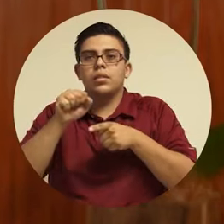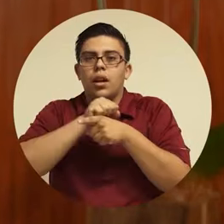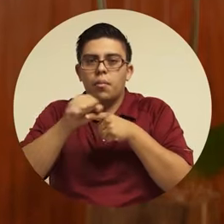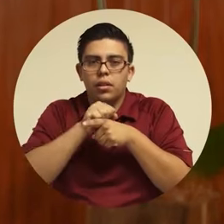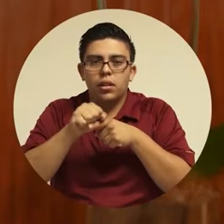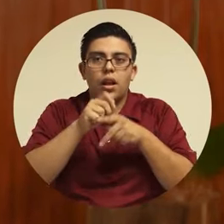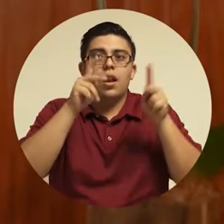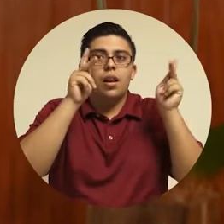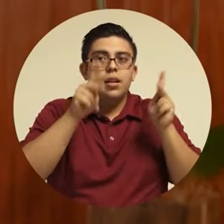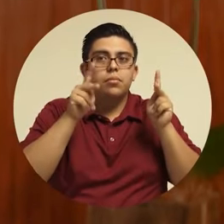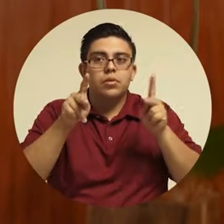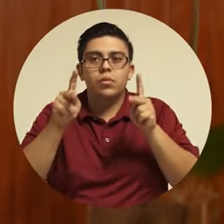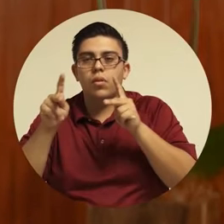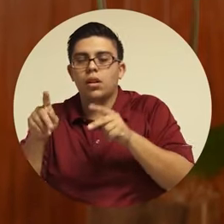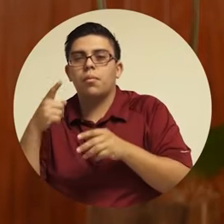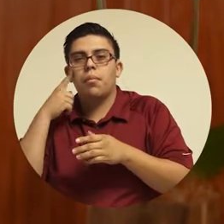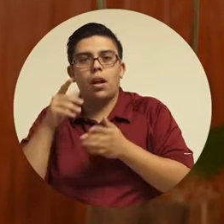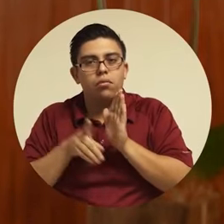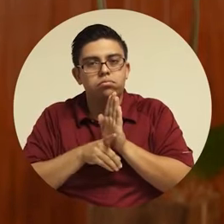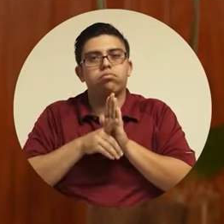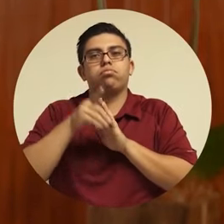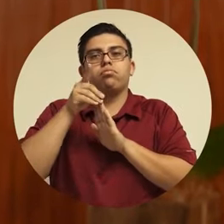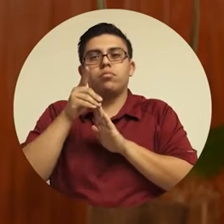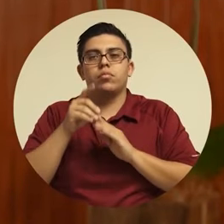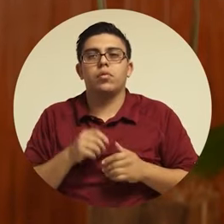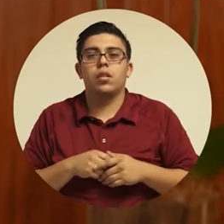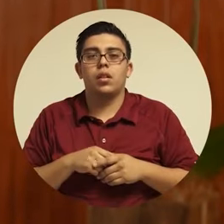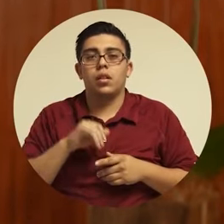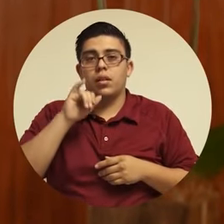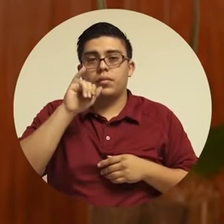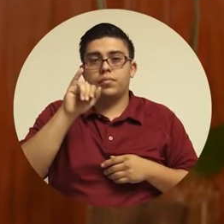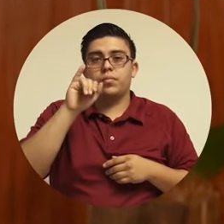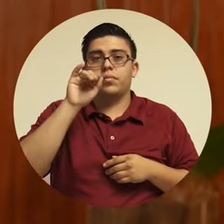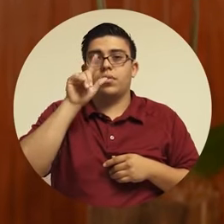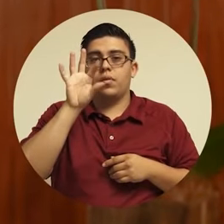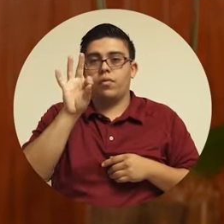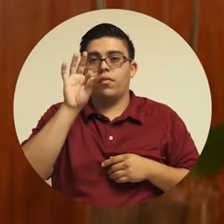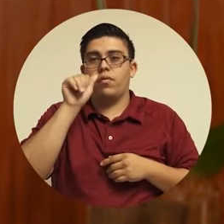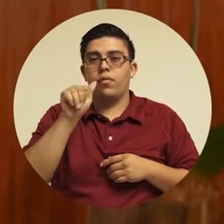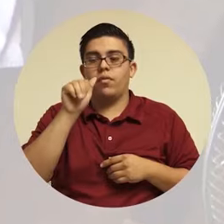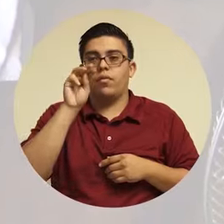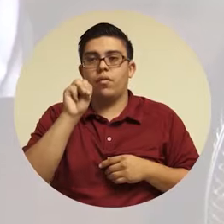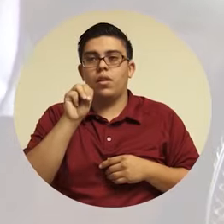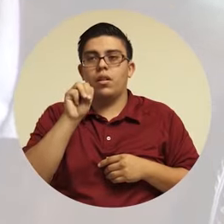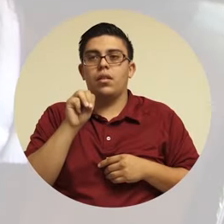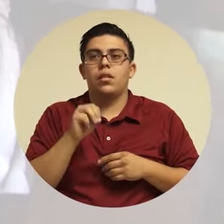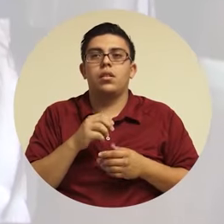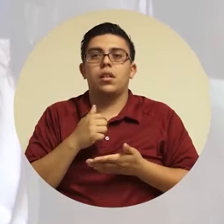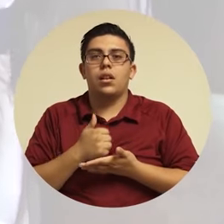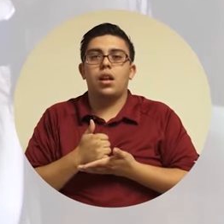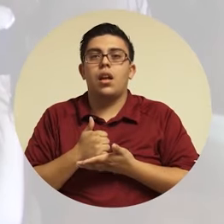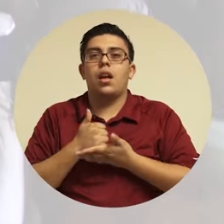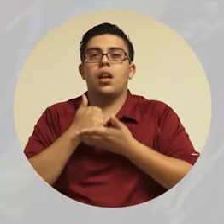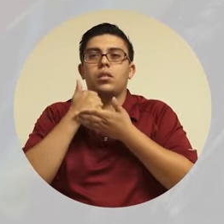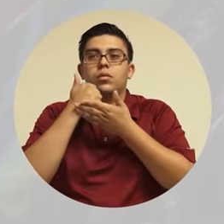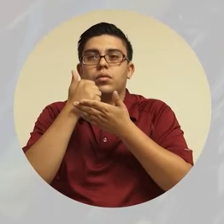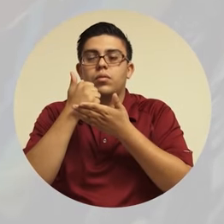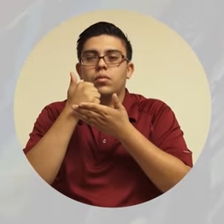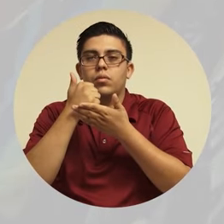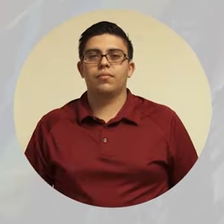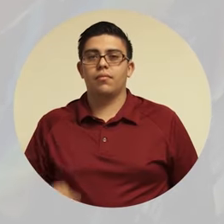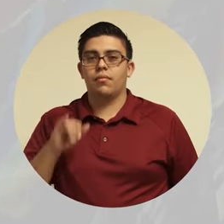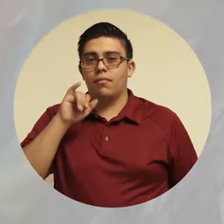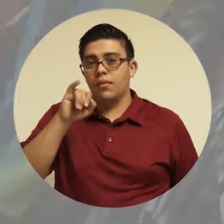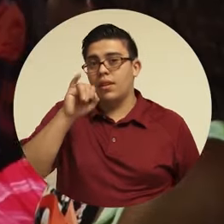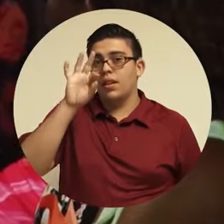Tejiendo es capacitar a los actores inmersos en el desarrollo territorial. El IFAN asume el